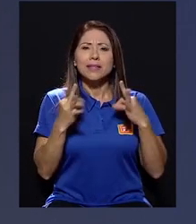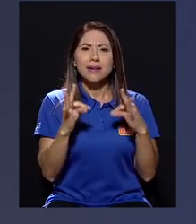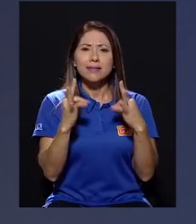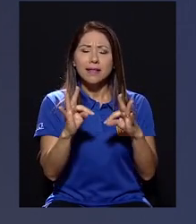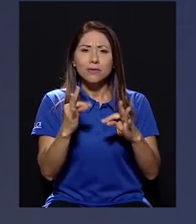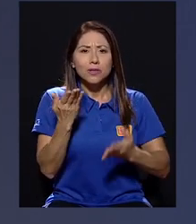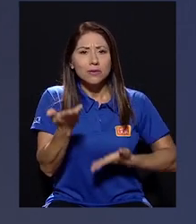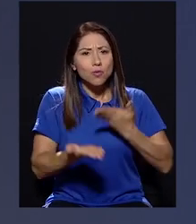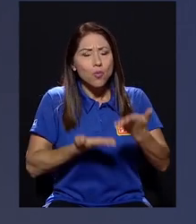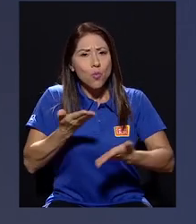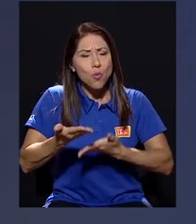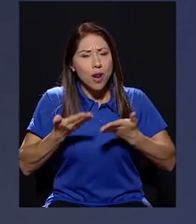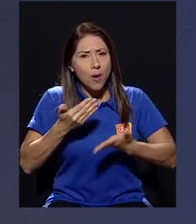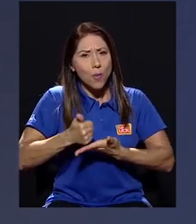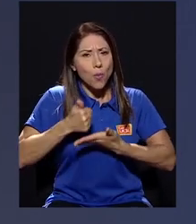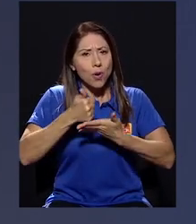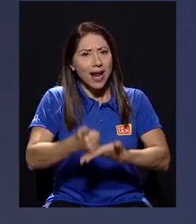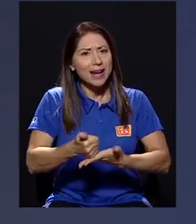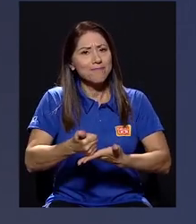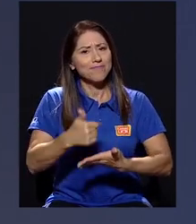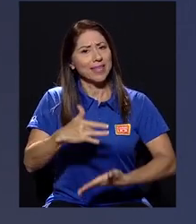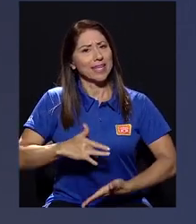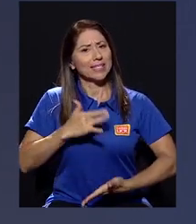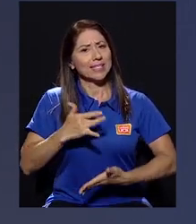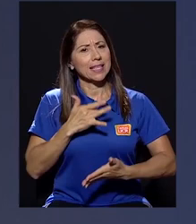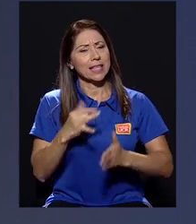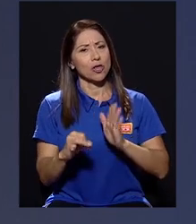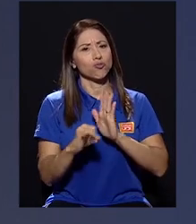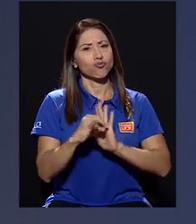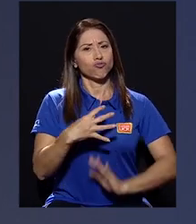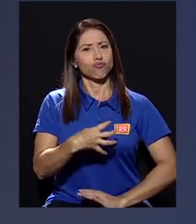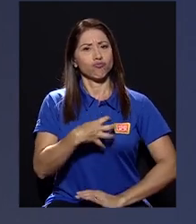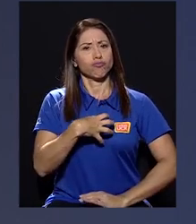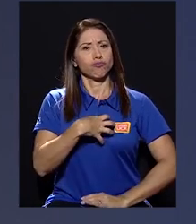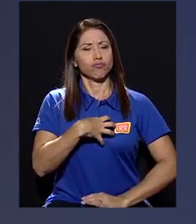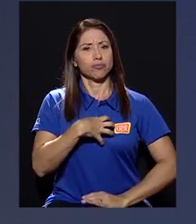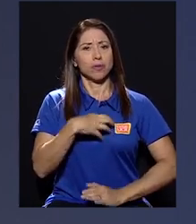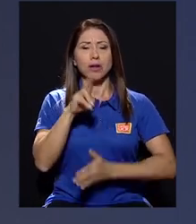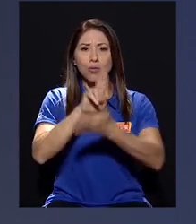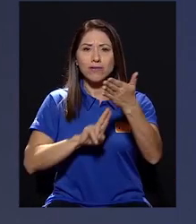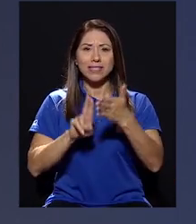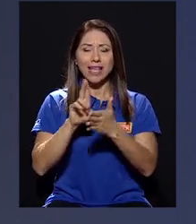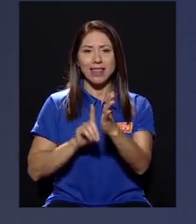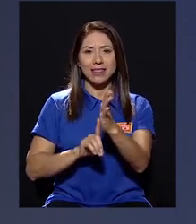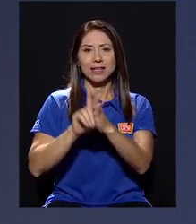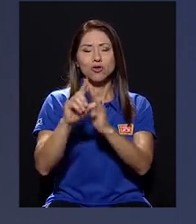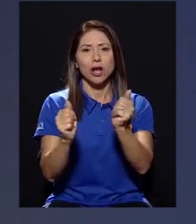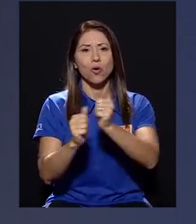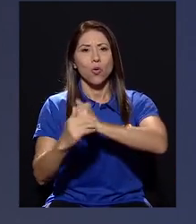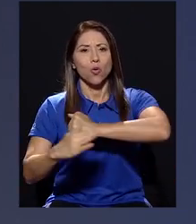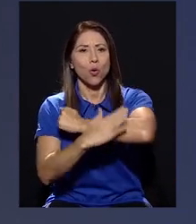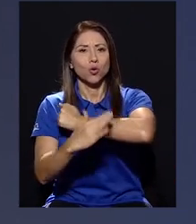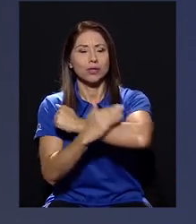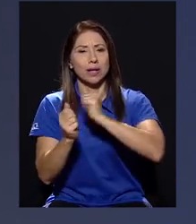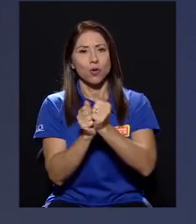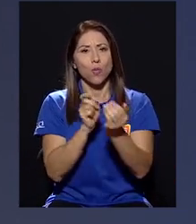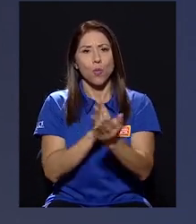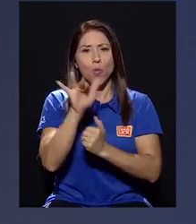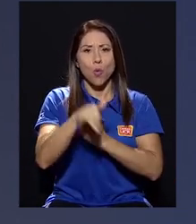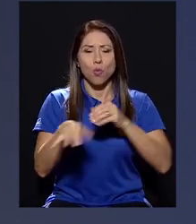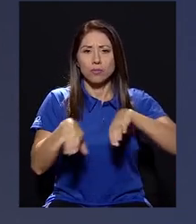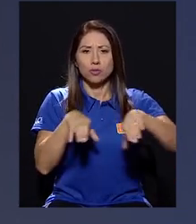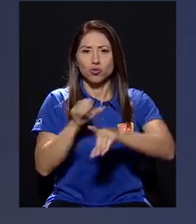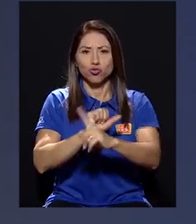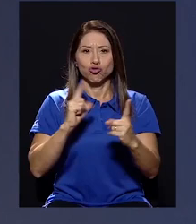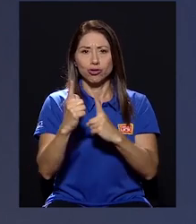colaborar en este sentido de pertenencia que desarrolla la universidad con la costa, con proyectos de acción social